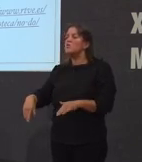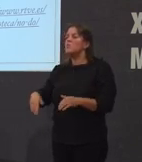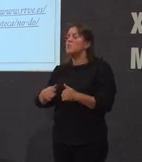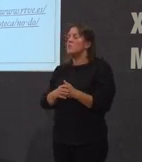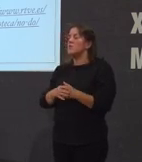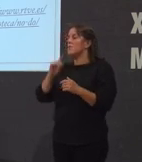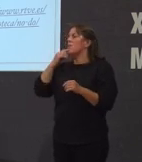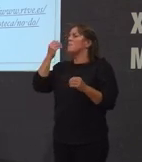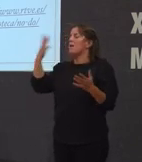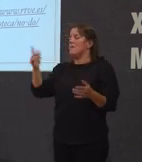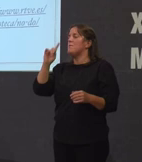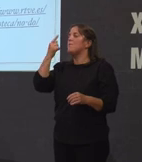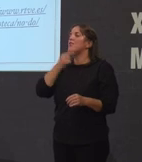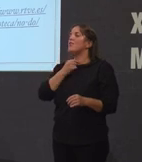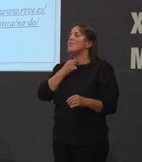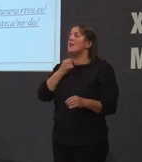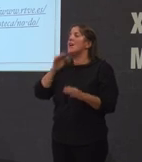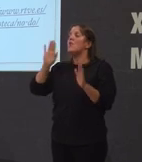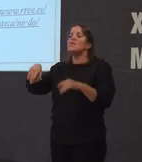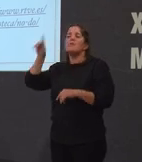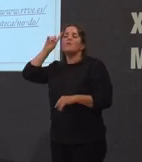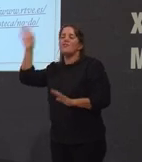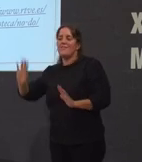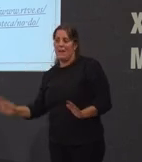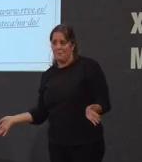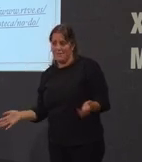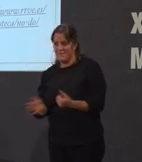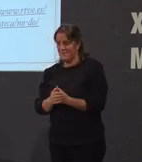bueno veña primeira ironía e o último non se sabe